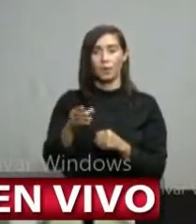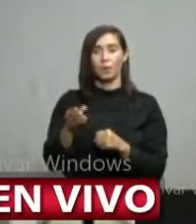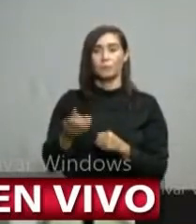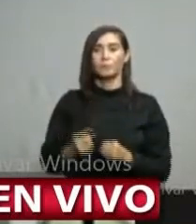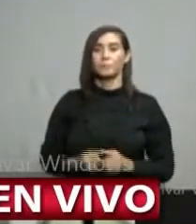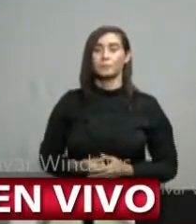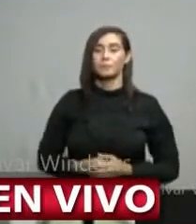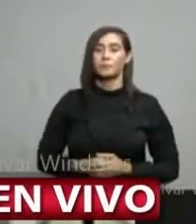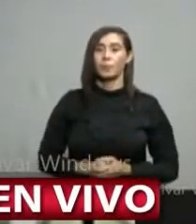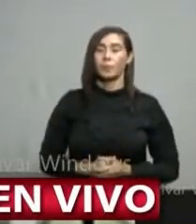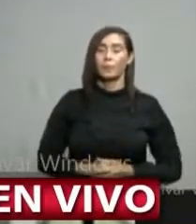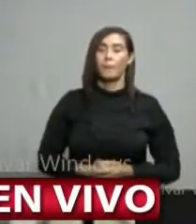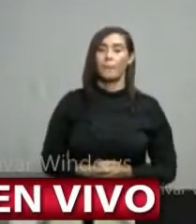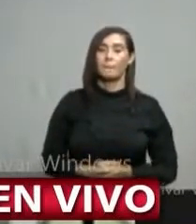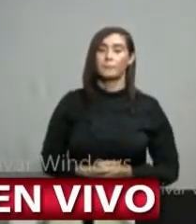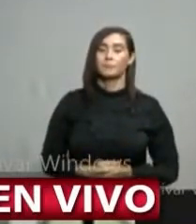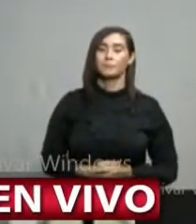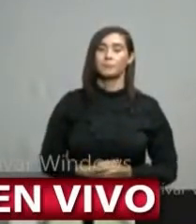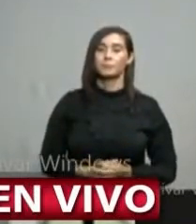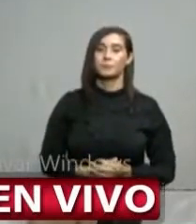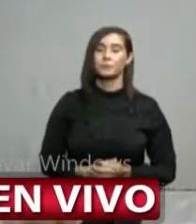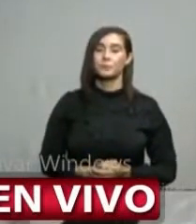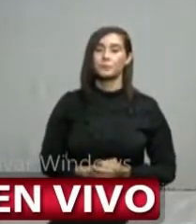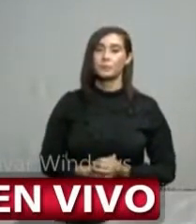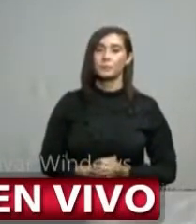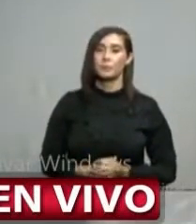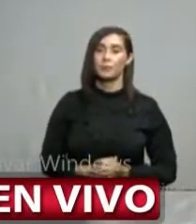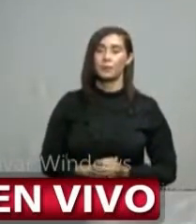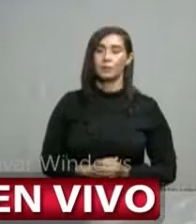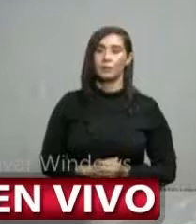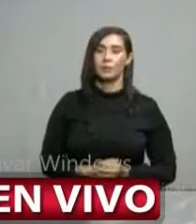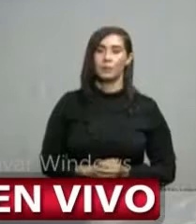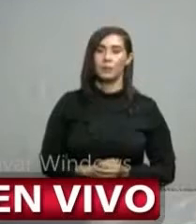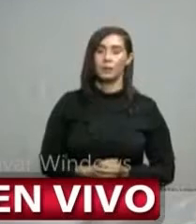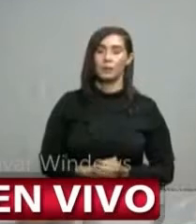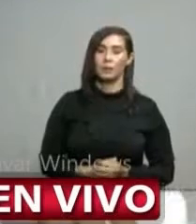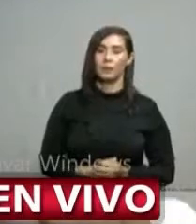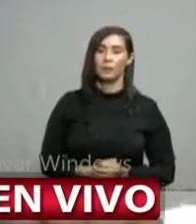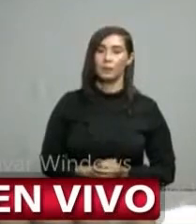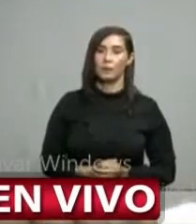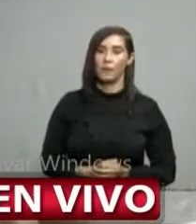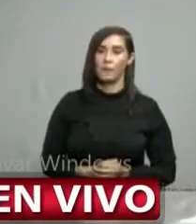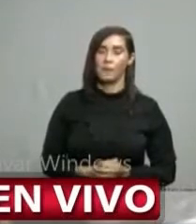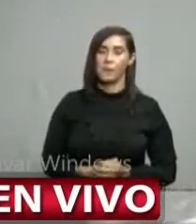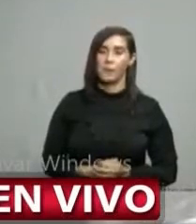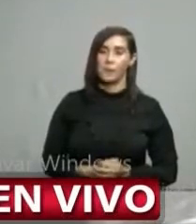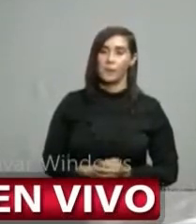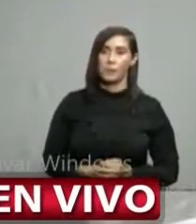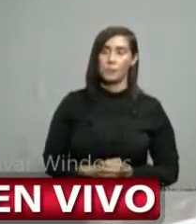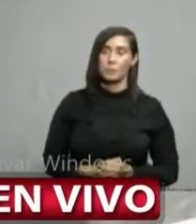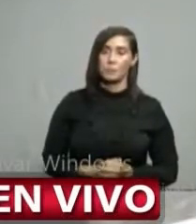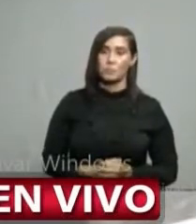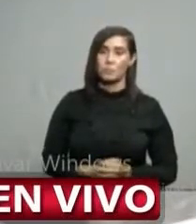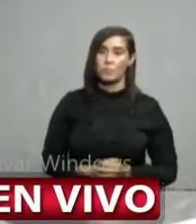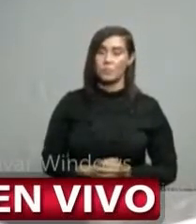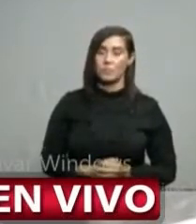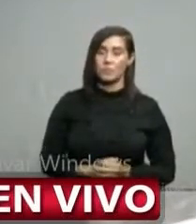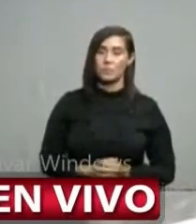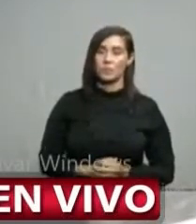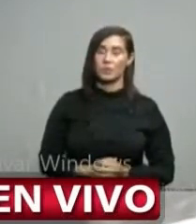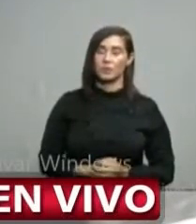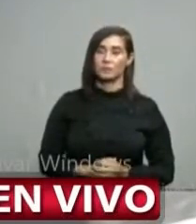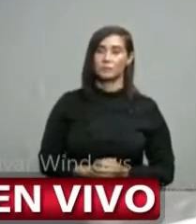para enfrentarlo. Muchas gracias. Muchas gracias. Bueno, lo que estamos demostrando es